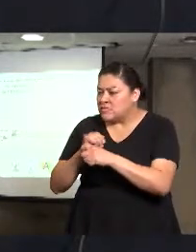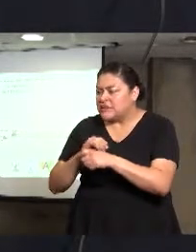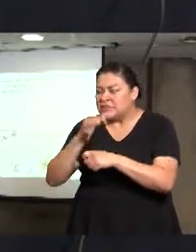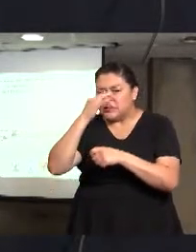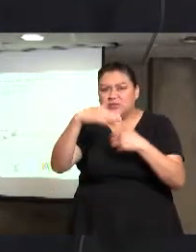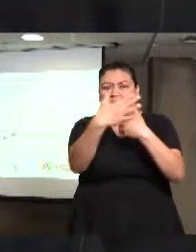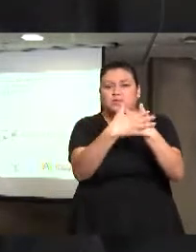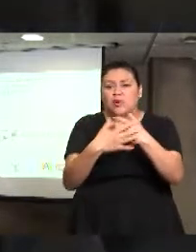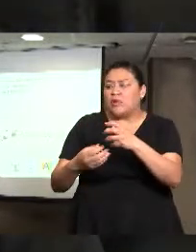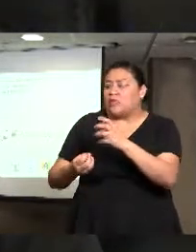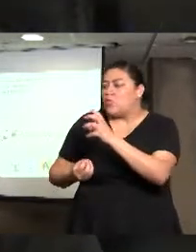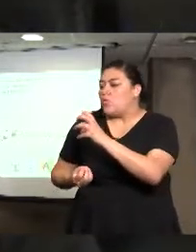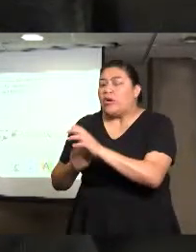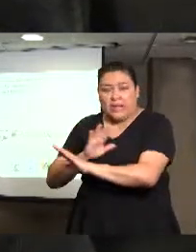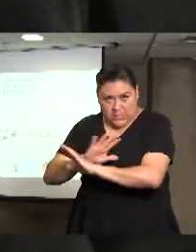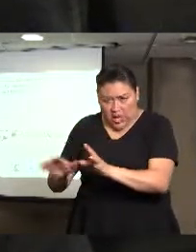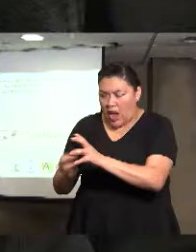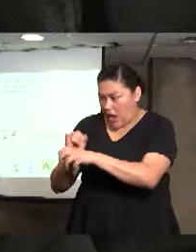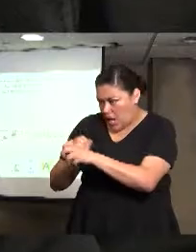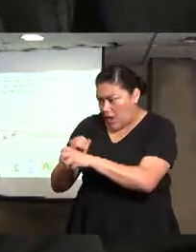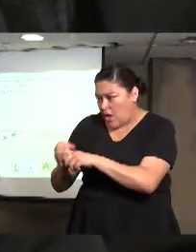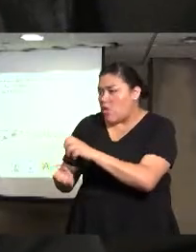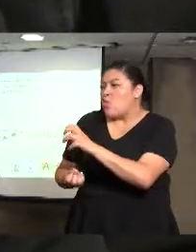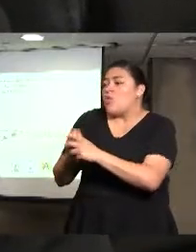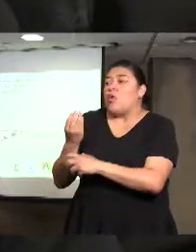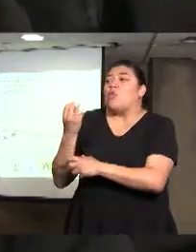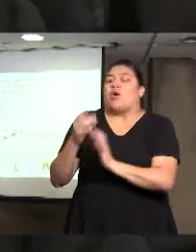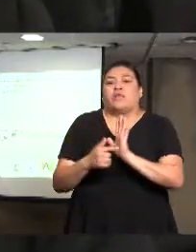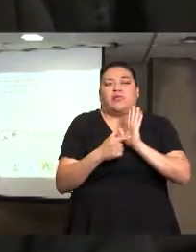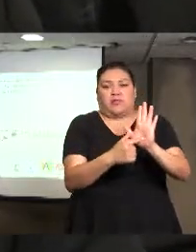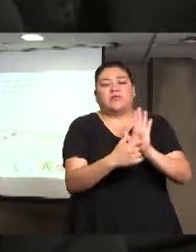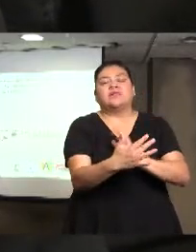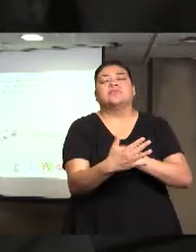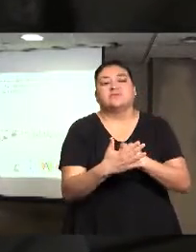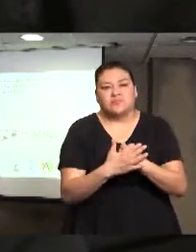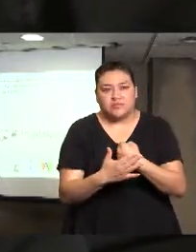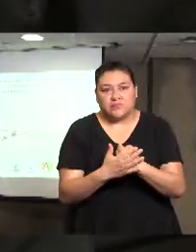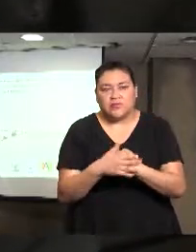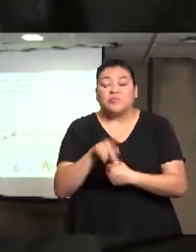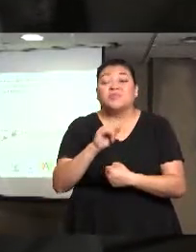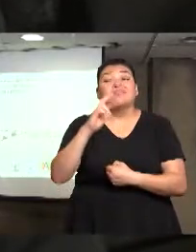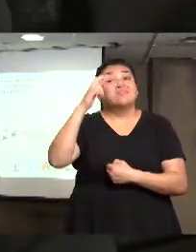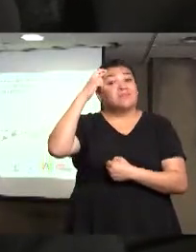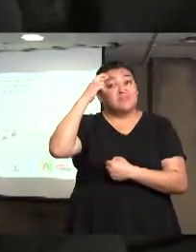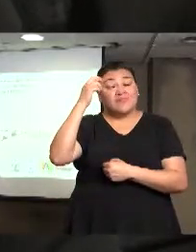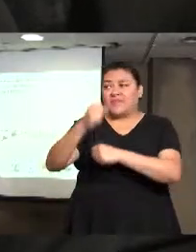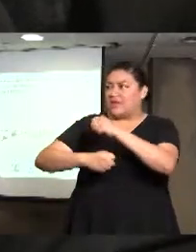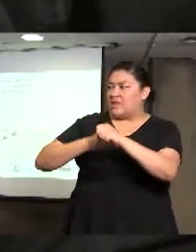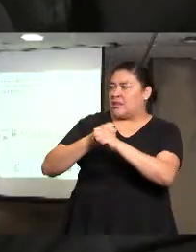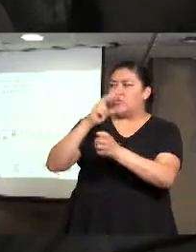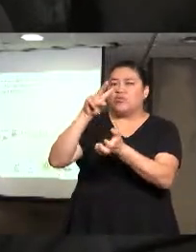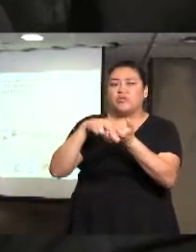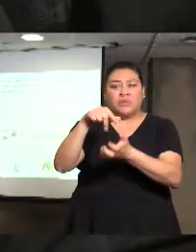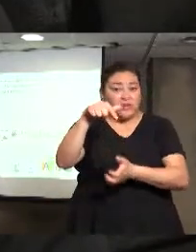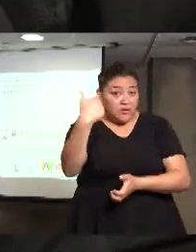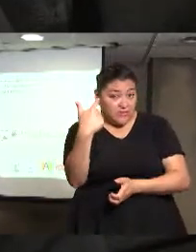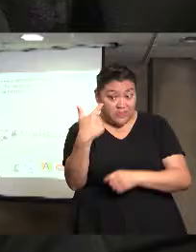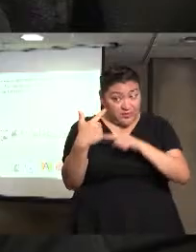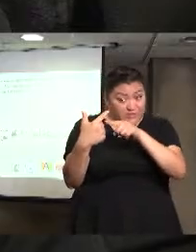le puedo decir, es que el proceso ha sido complejo, porque tuvimos un cambio de ley, 2012, hubo un cambio de ley,